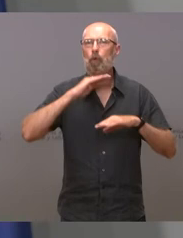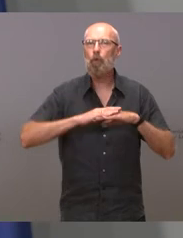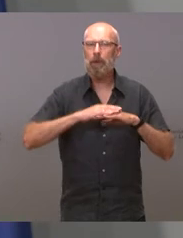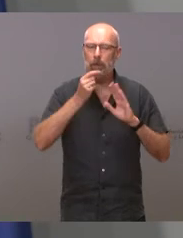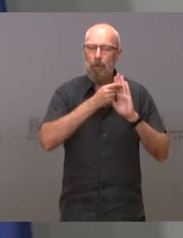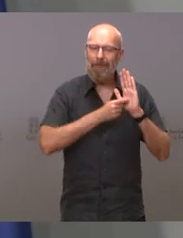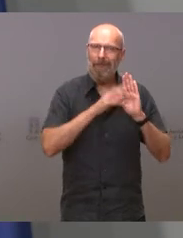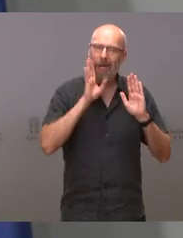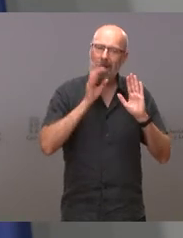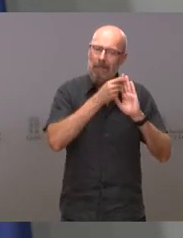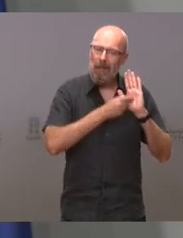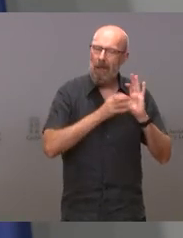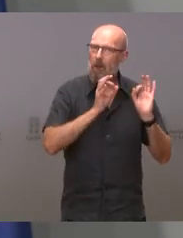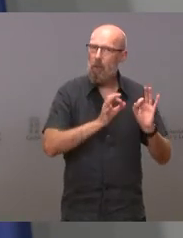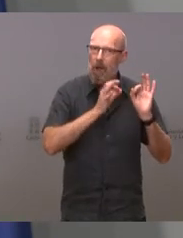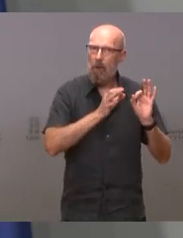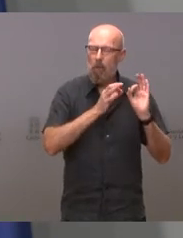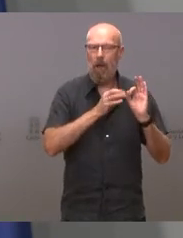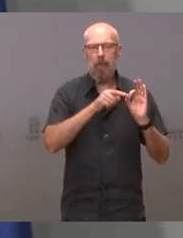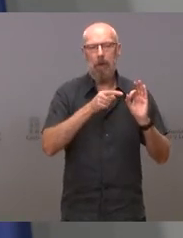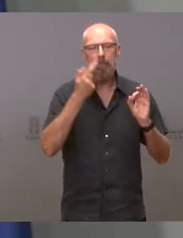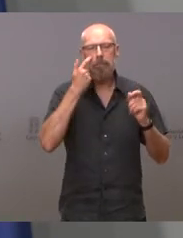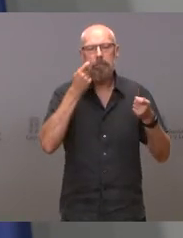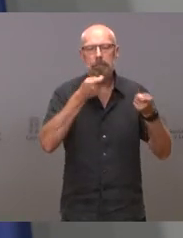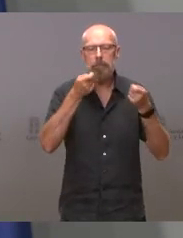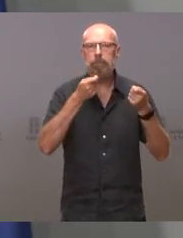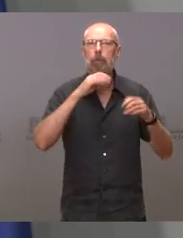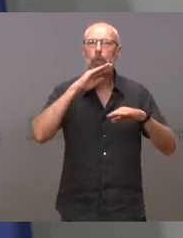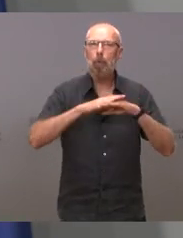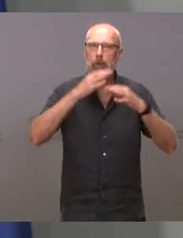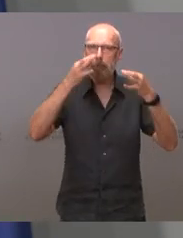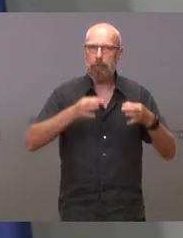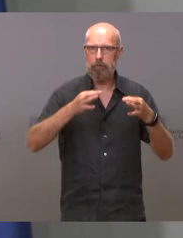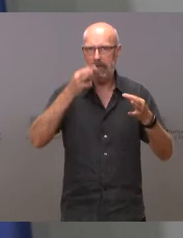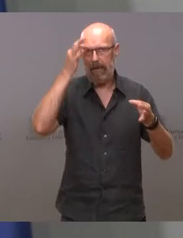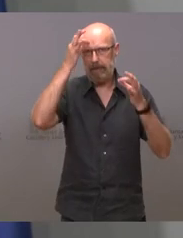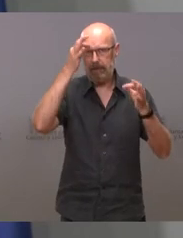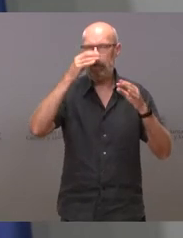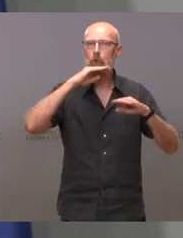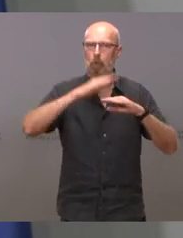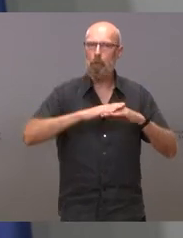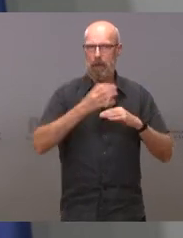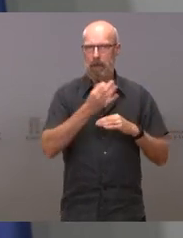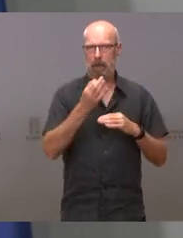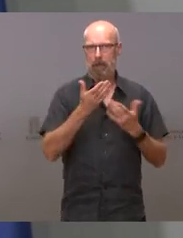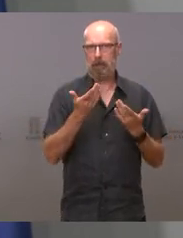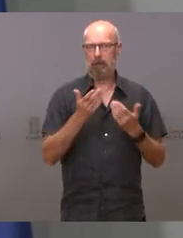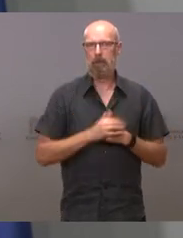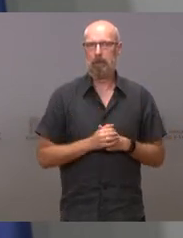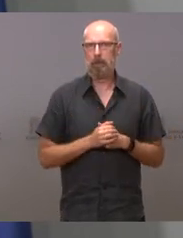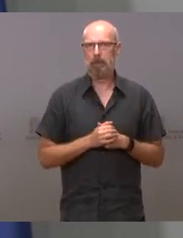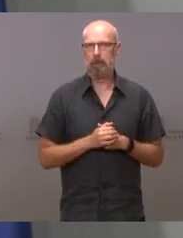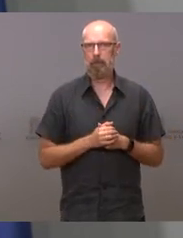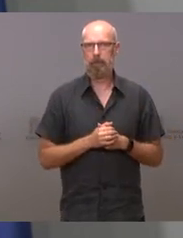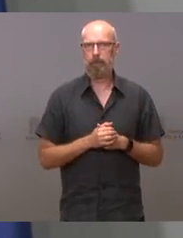previstas. Hay que ser más exigente en el cumplimiento de las medidas que se